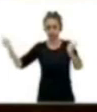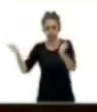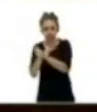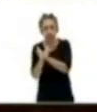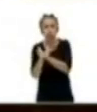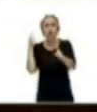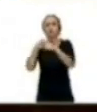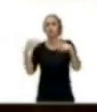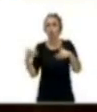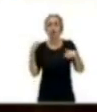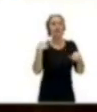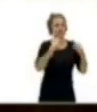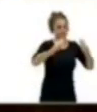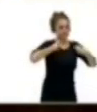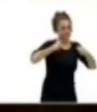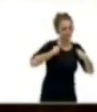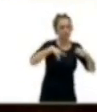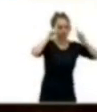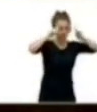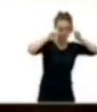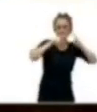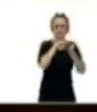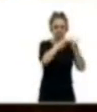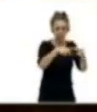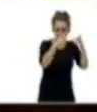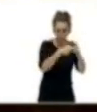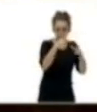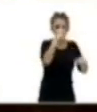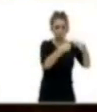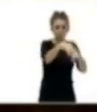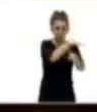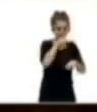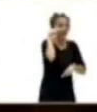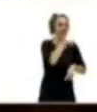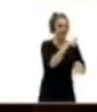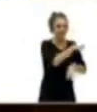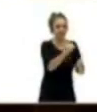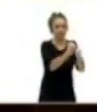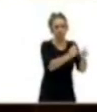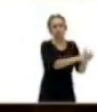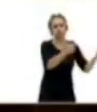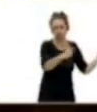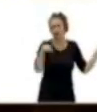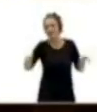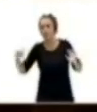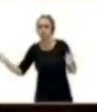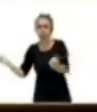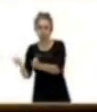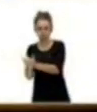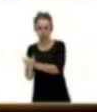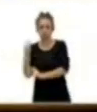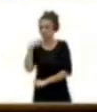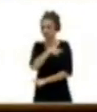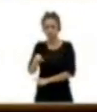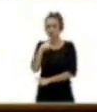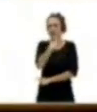plantillas en educación, sanidad, servicios sociales y medio ambiente. Lo que está claro es que la ciudadanía dice que hay demasiados cargos